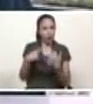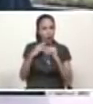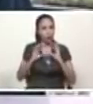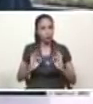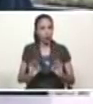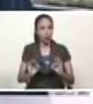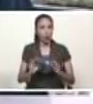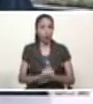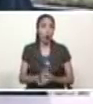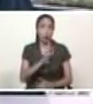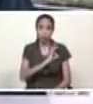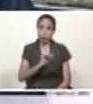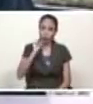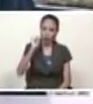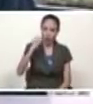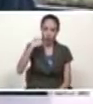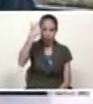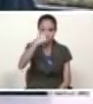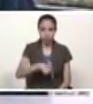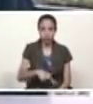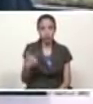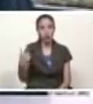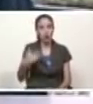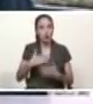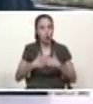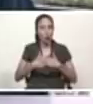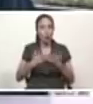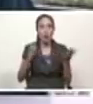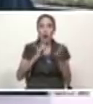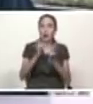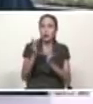socialista socialista de cristo